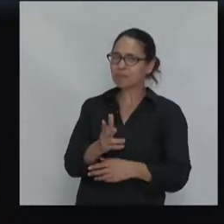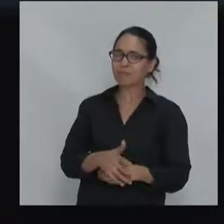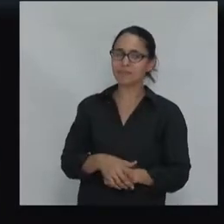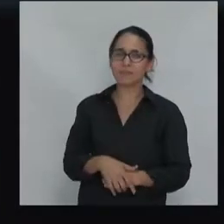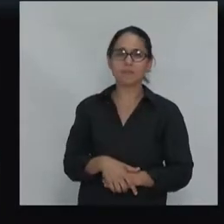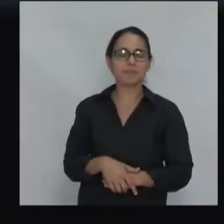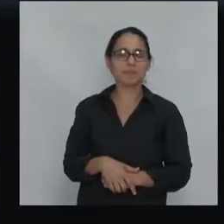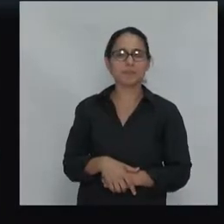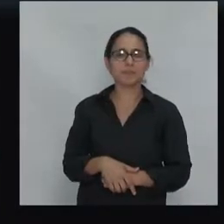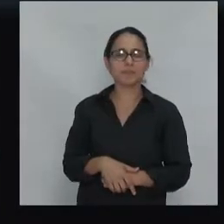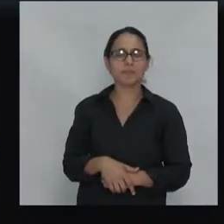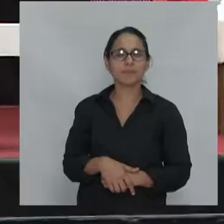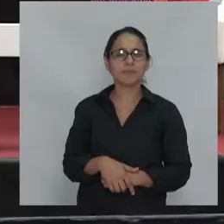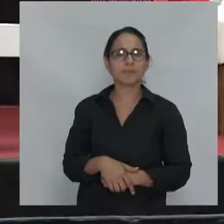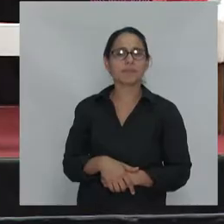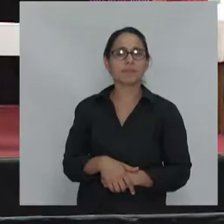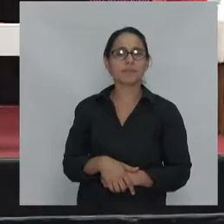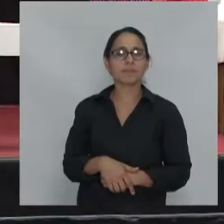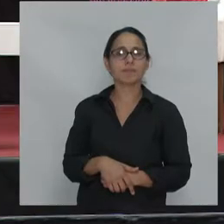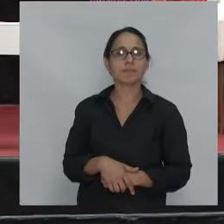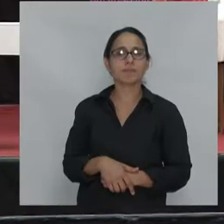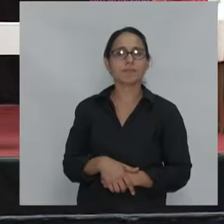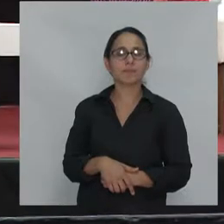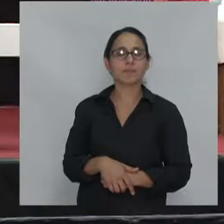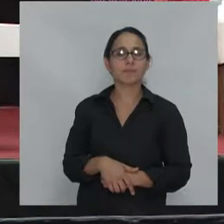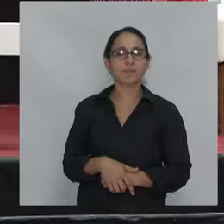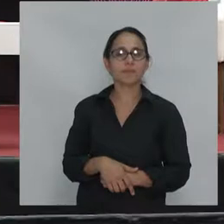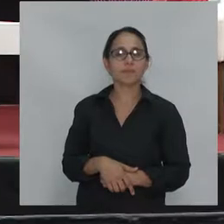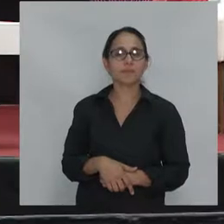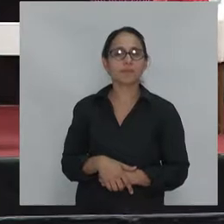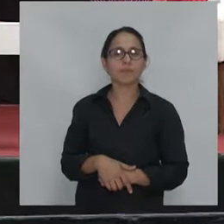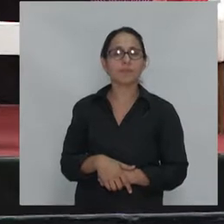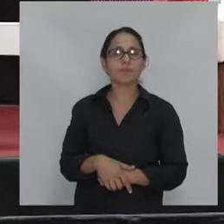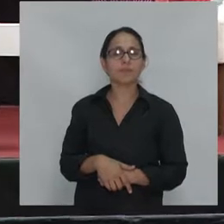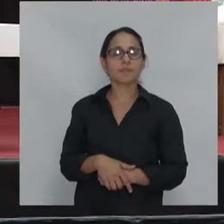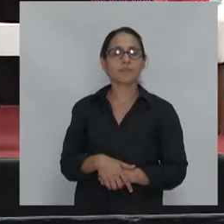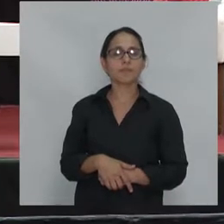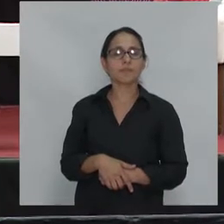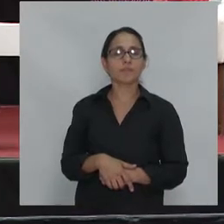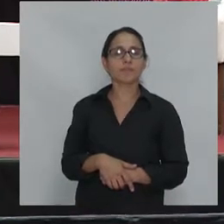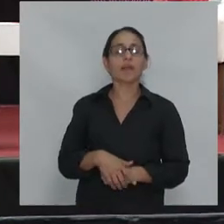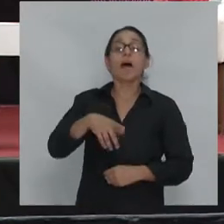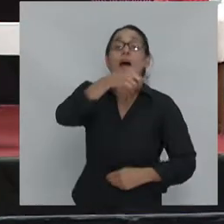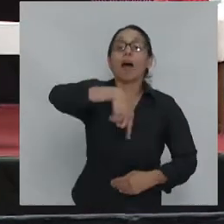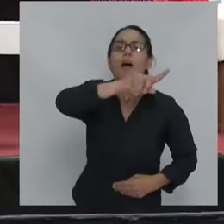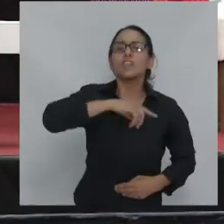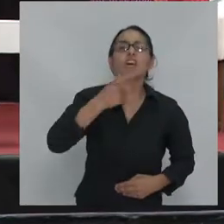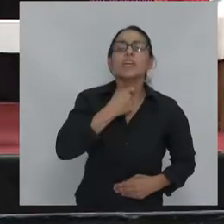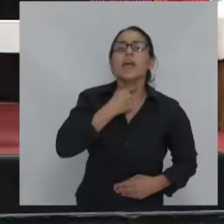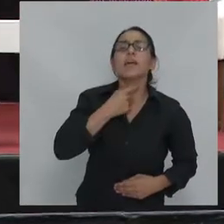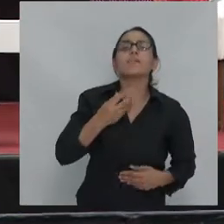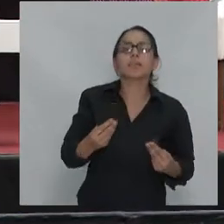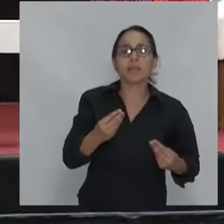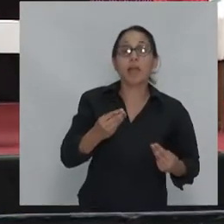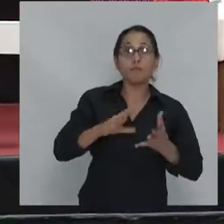quieren de esa manera en la administración de Trump disciplinar no